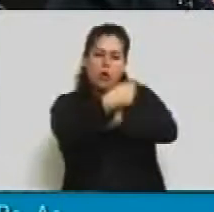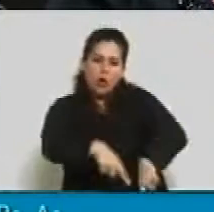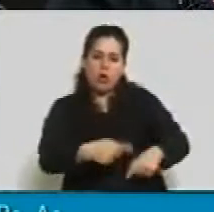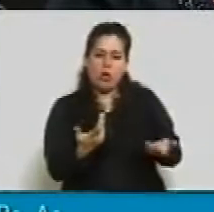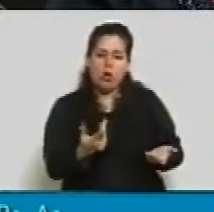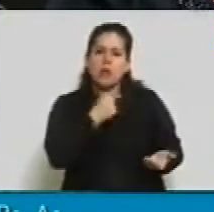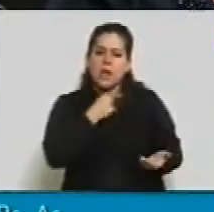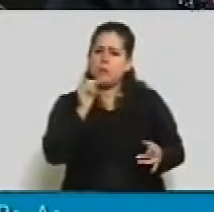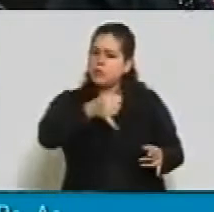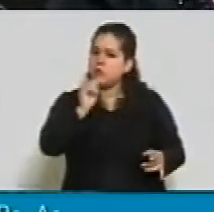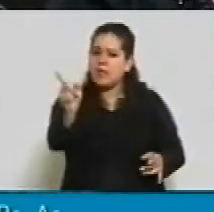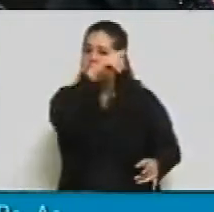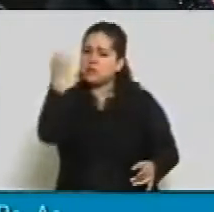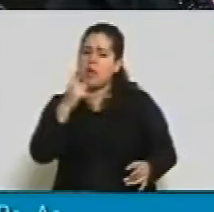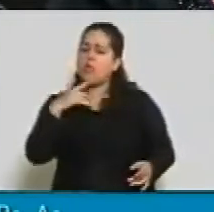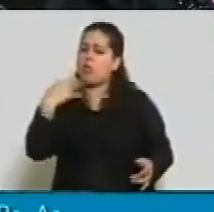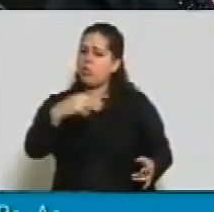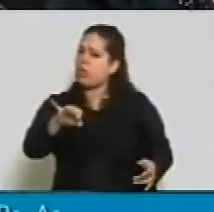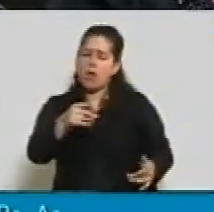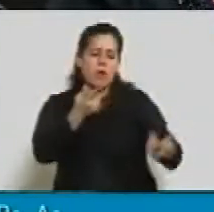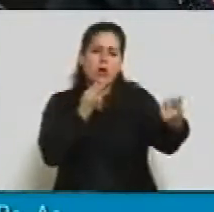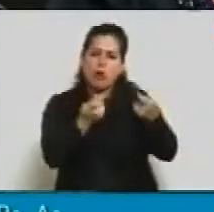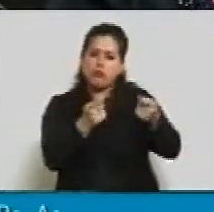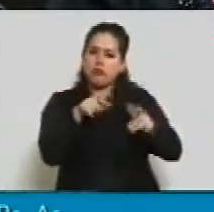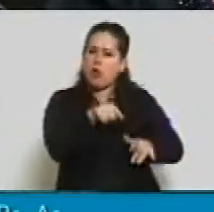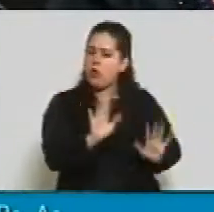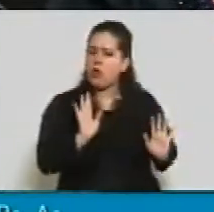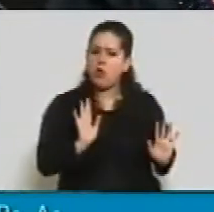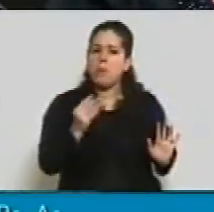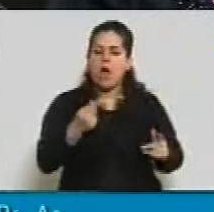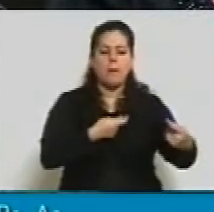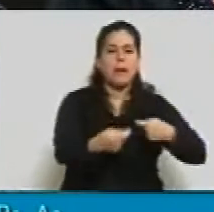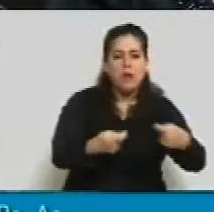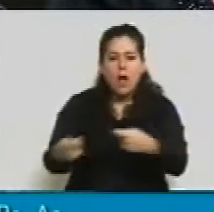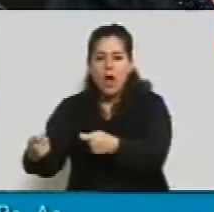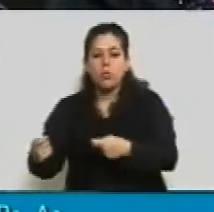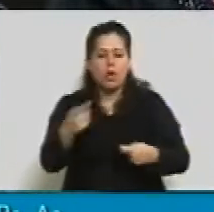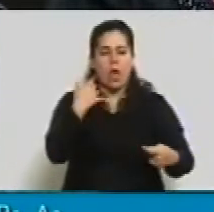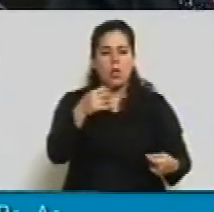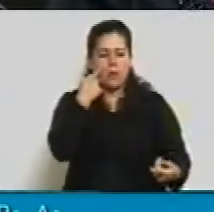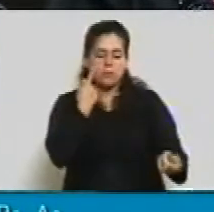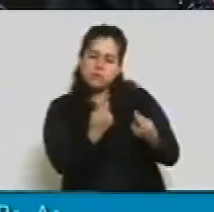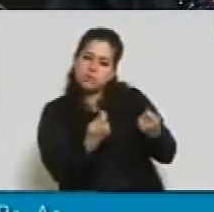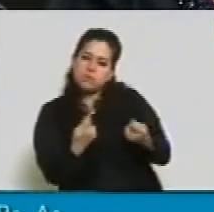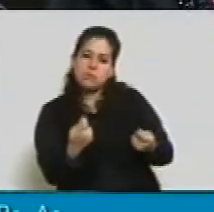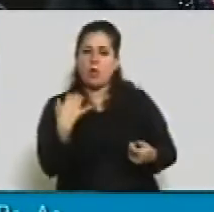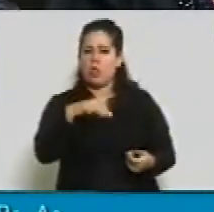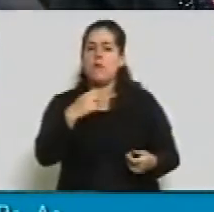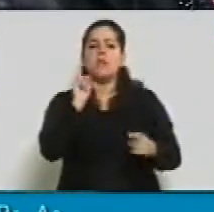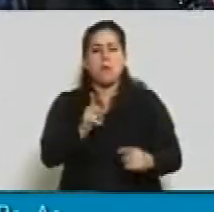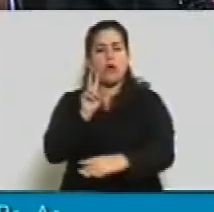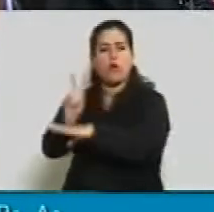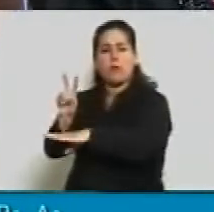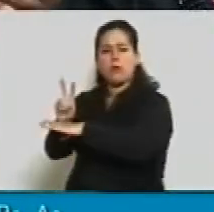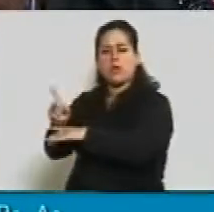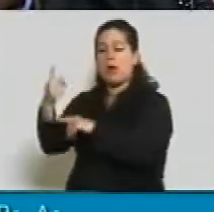El Estado debe regular la producción y consumo en mercados que tienen pocos oferentes y proteger a los consumidores.